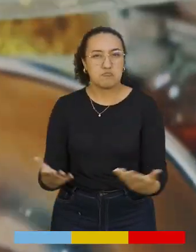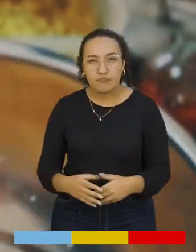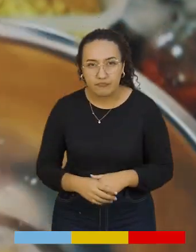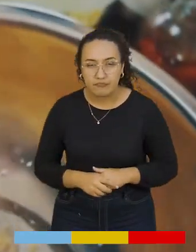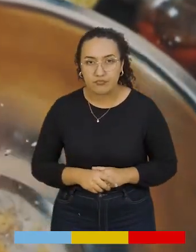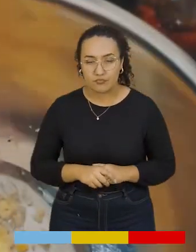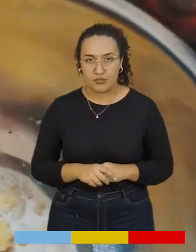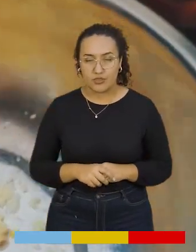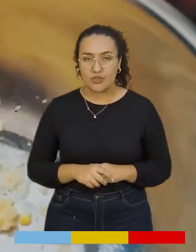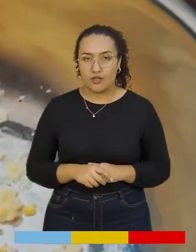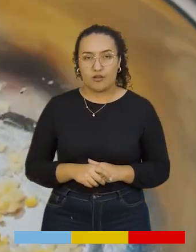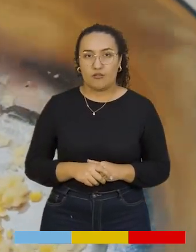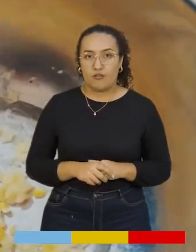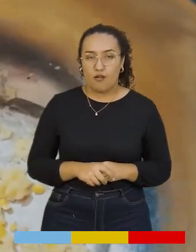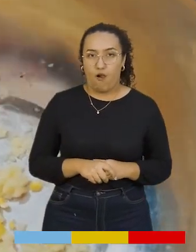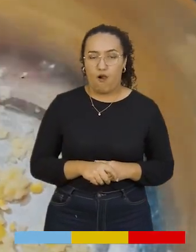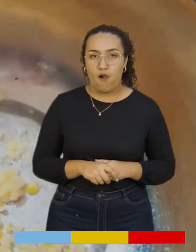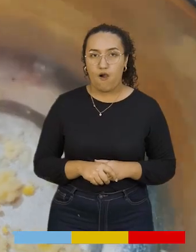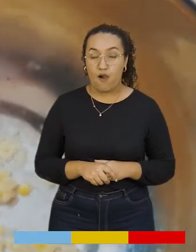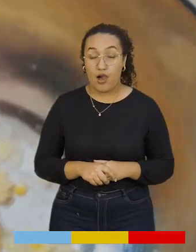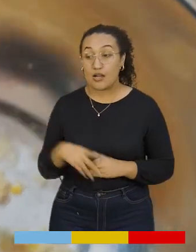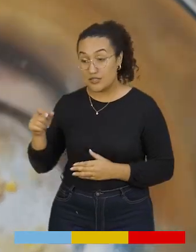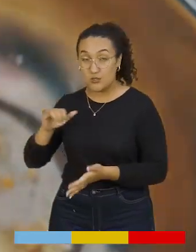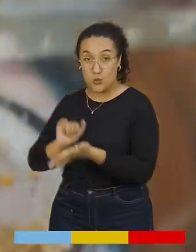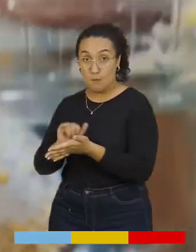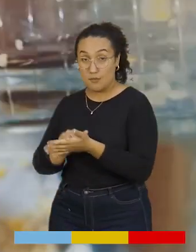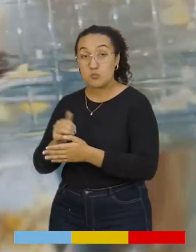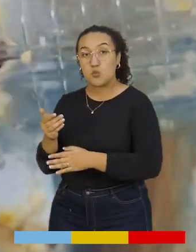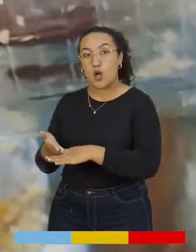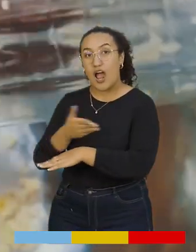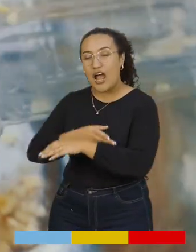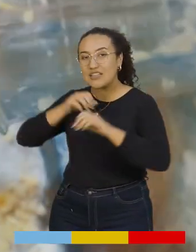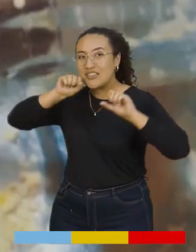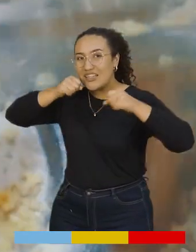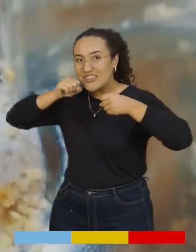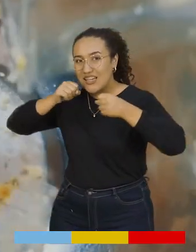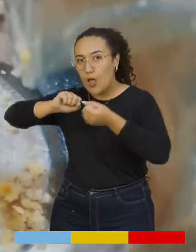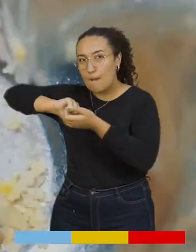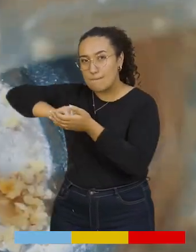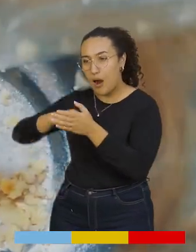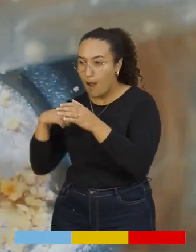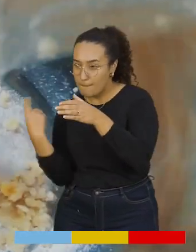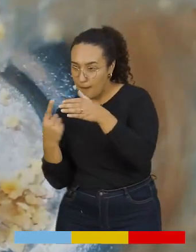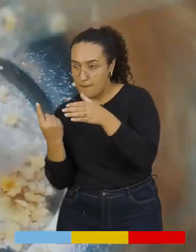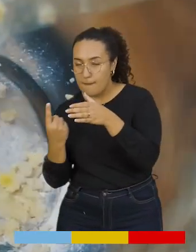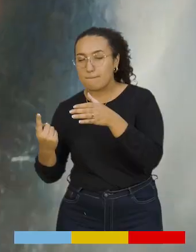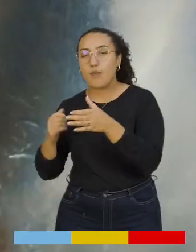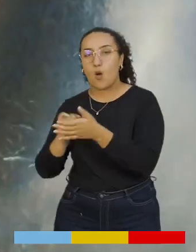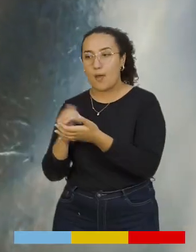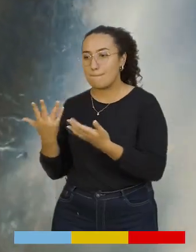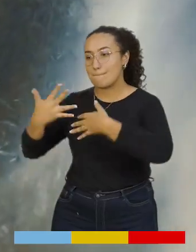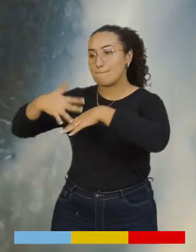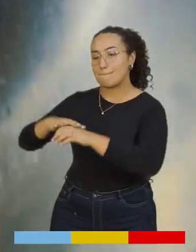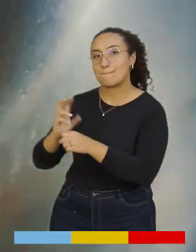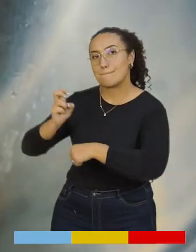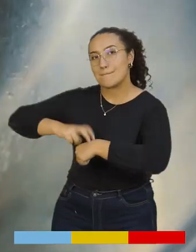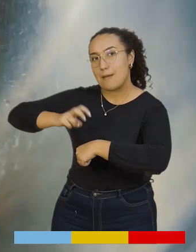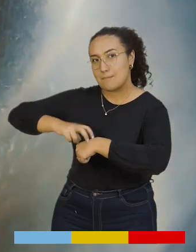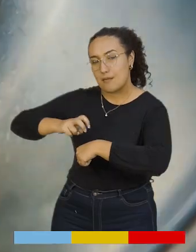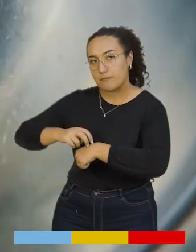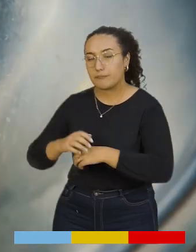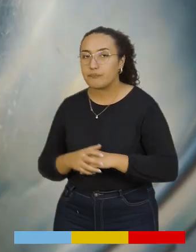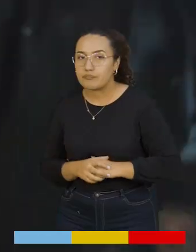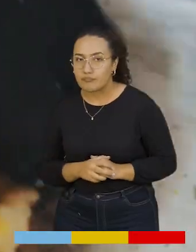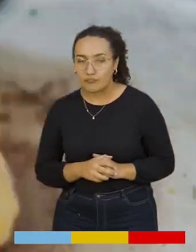ácida vamos a usar el maíz que ya teníamos triturado, el mismo que usamos para el flan. Lo vamos a mezclar con la papa